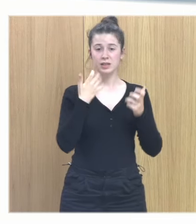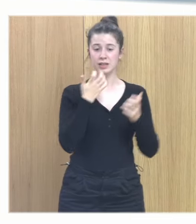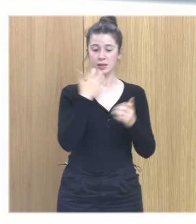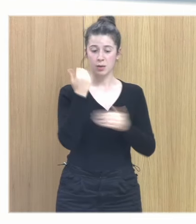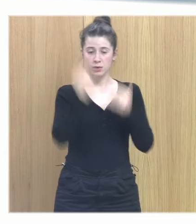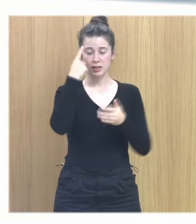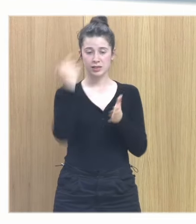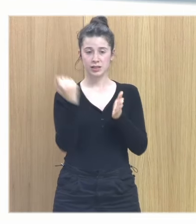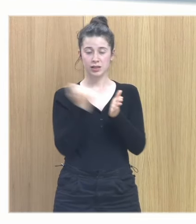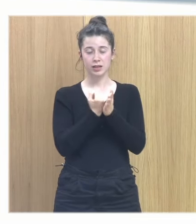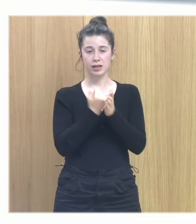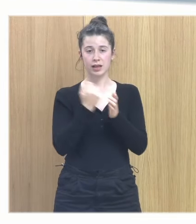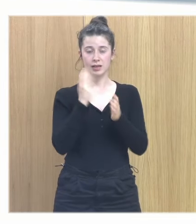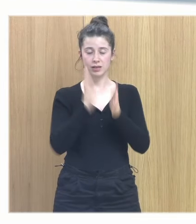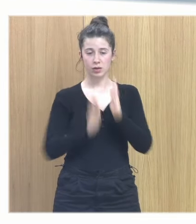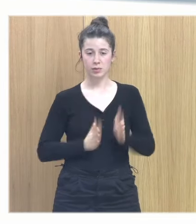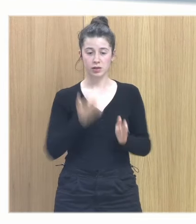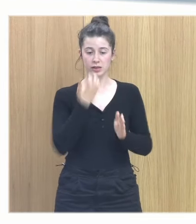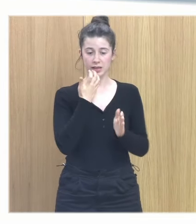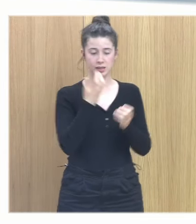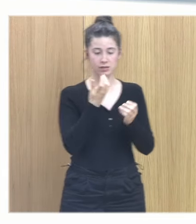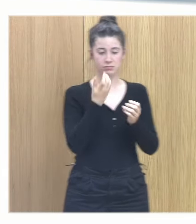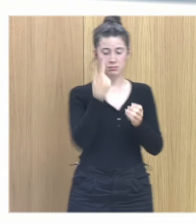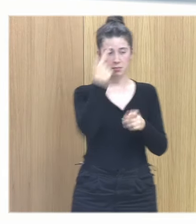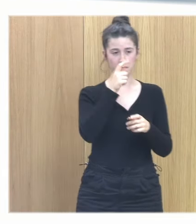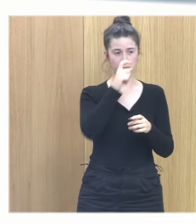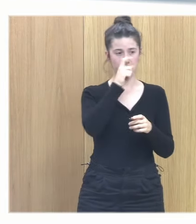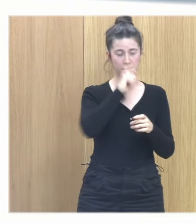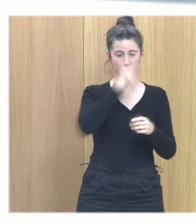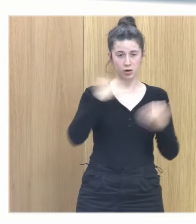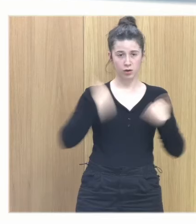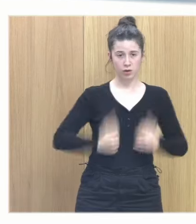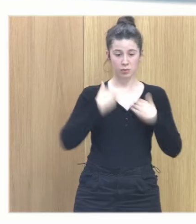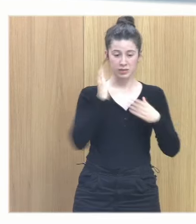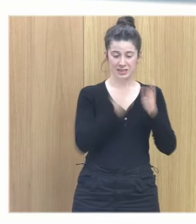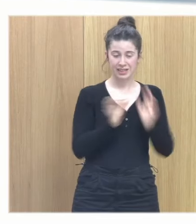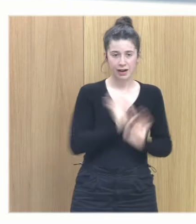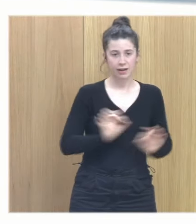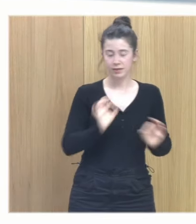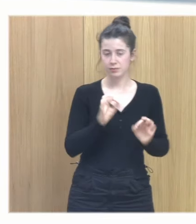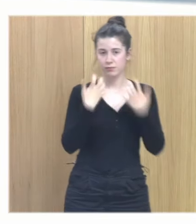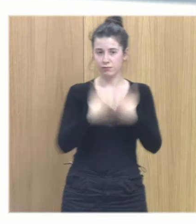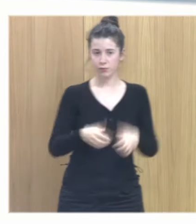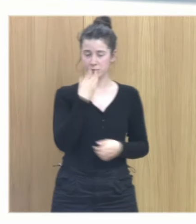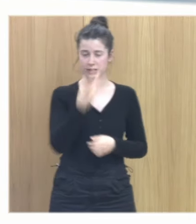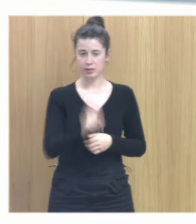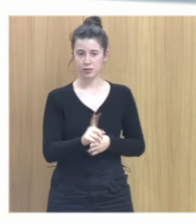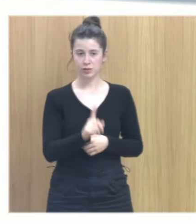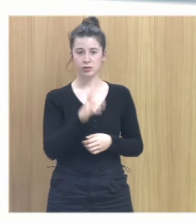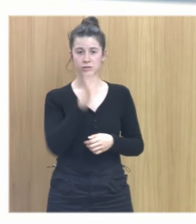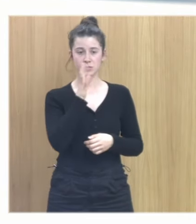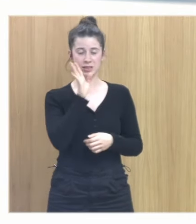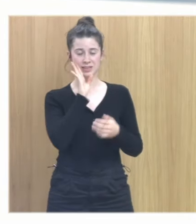limpiamos la memoria corporal no va a funcionar por eso decía antes que trabajar sin técnicas de trabajo corporal a día de hoy es negligencia con todo lo que